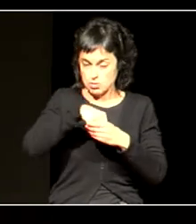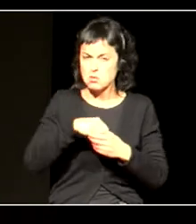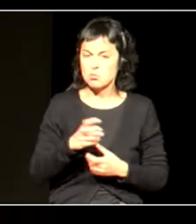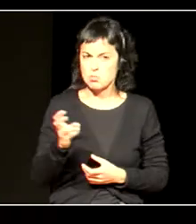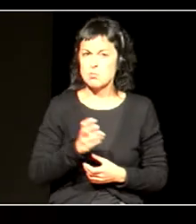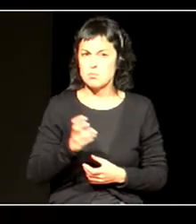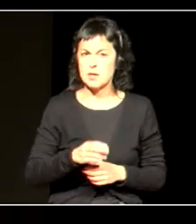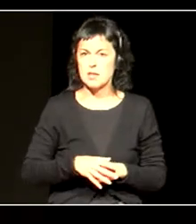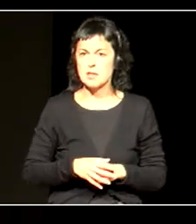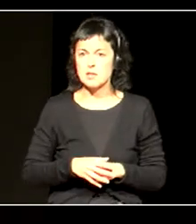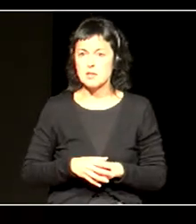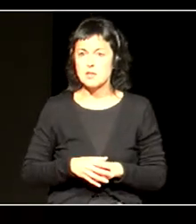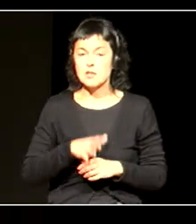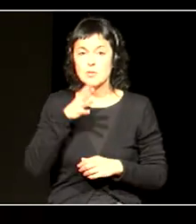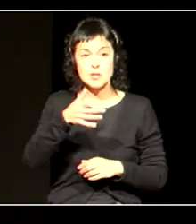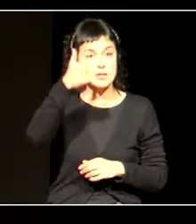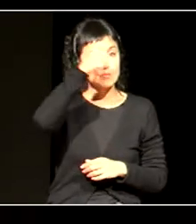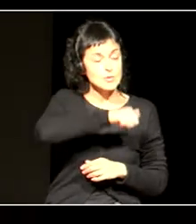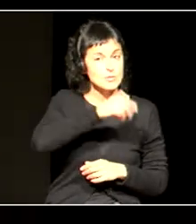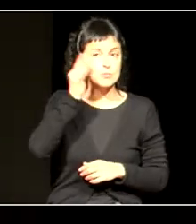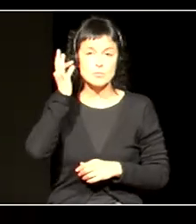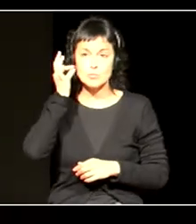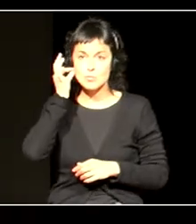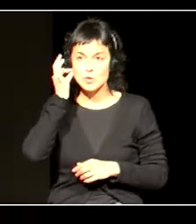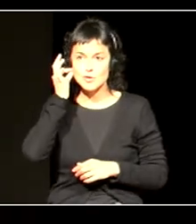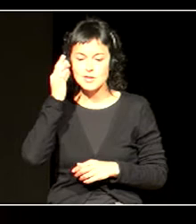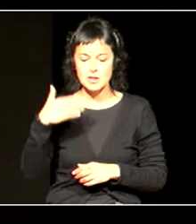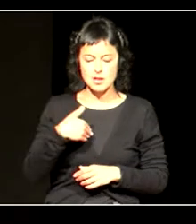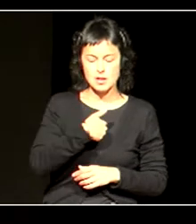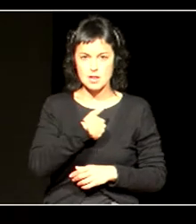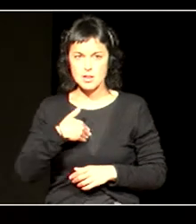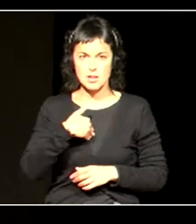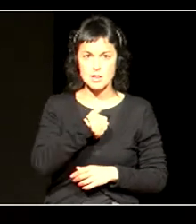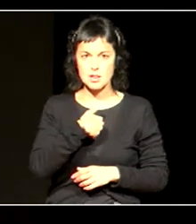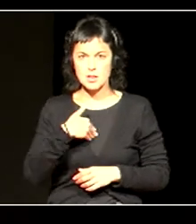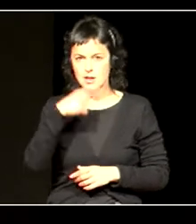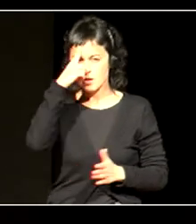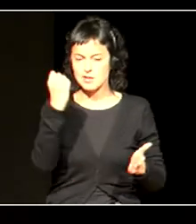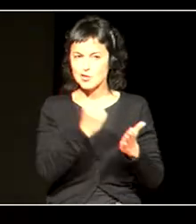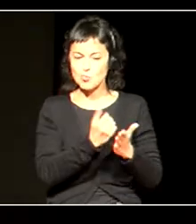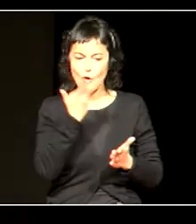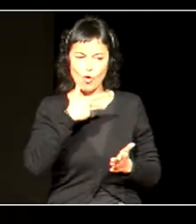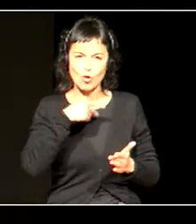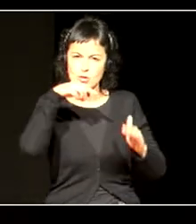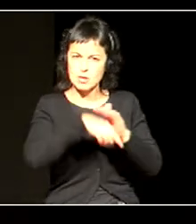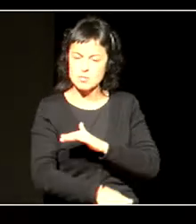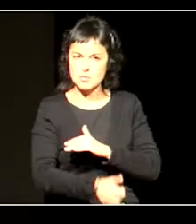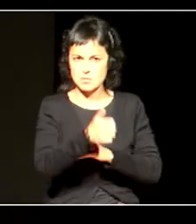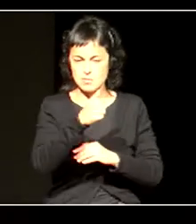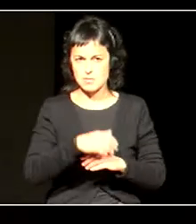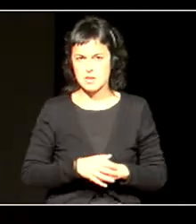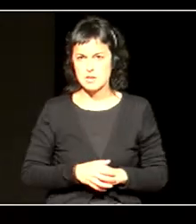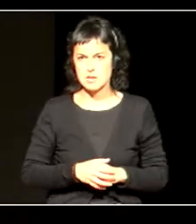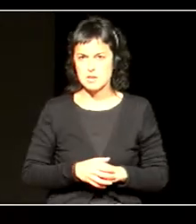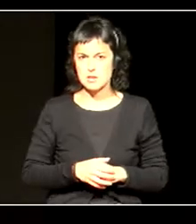neskamutilek esagutza handiagoa dute genero rolak eta estereotipoi buruz. Eta erantzunkide tasuna